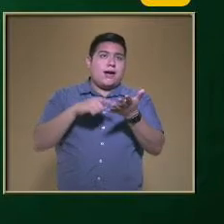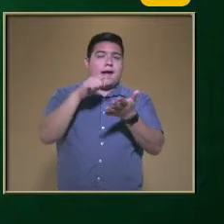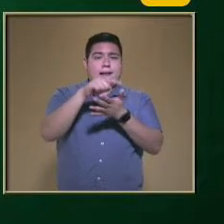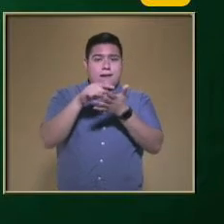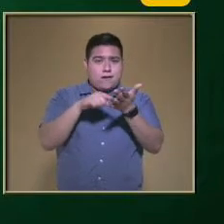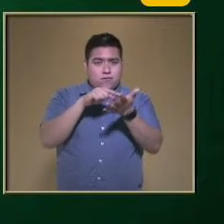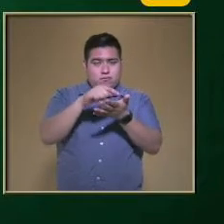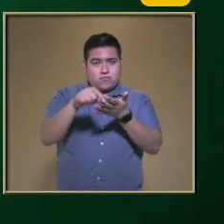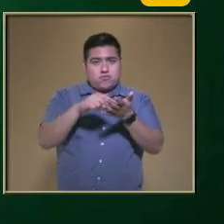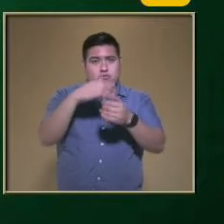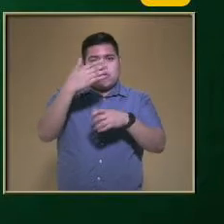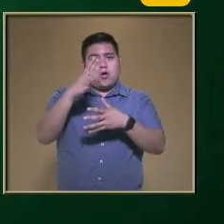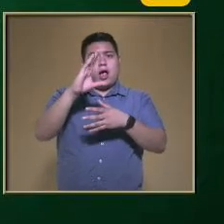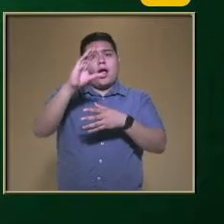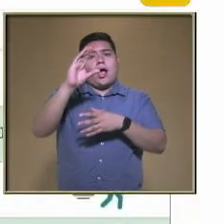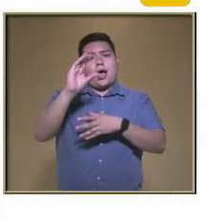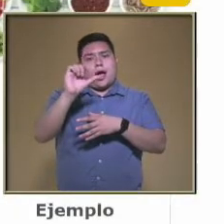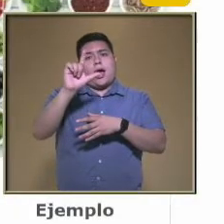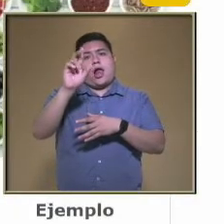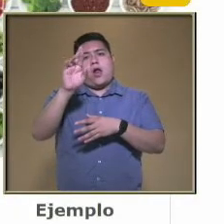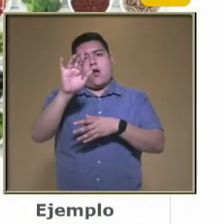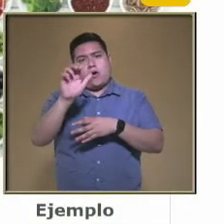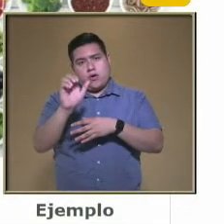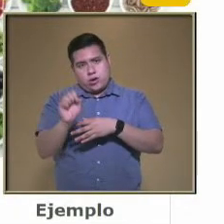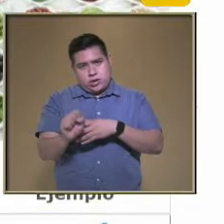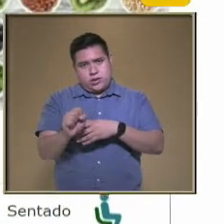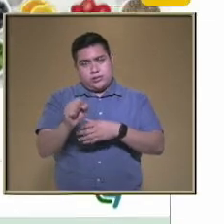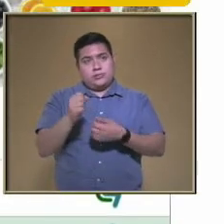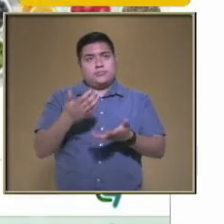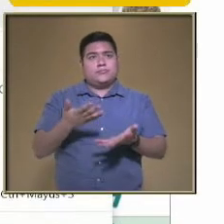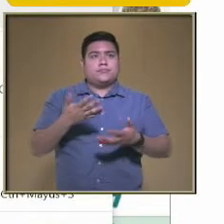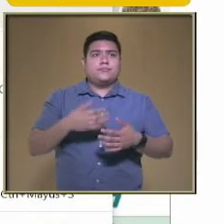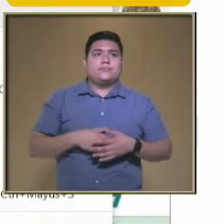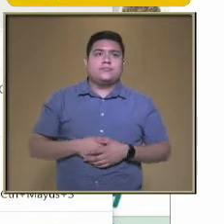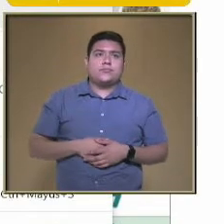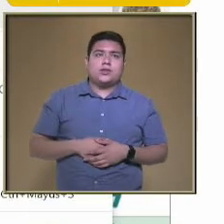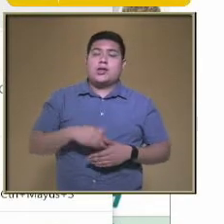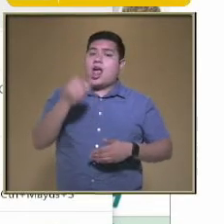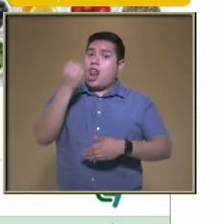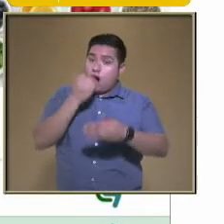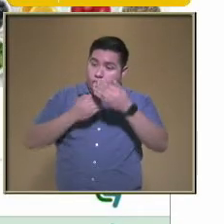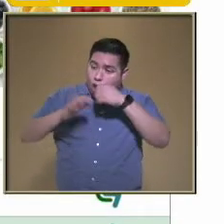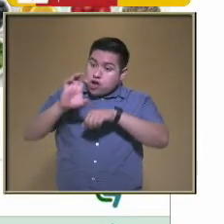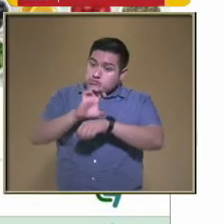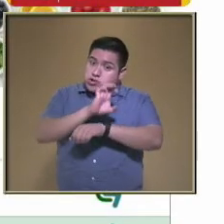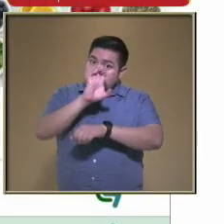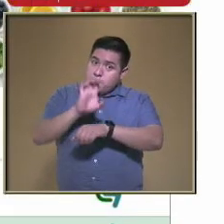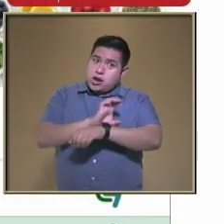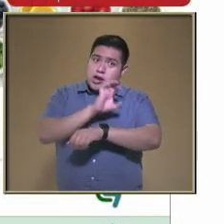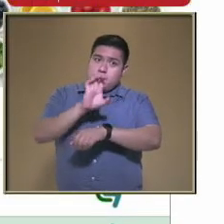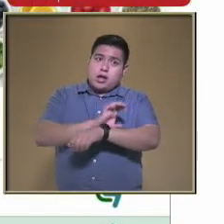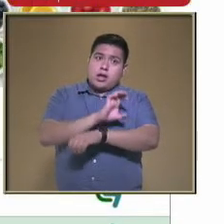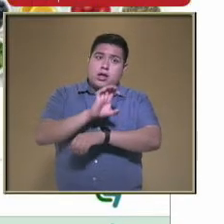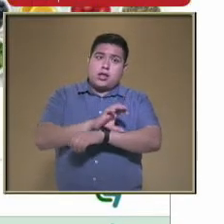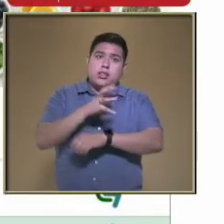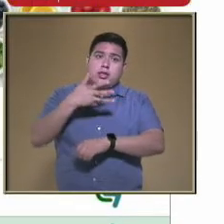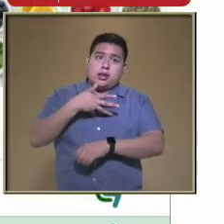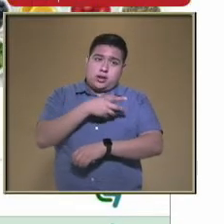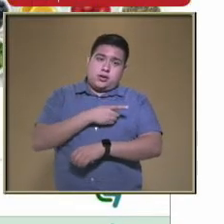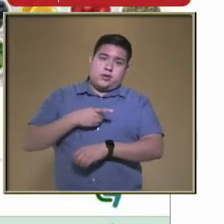Si queremos nosotros Ver en cuanto A lo que es El consumo de energía Que debemos de tener